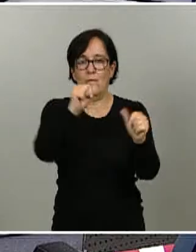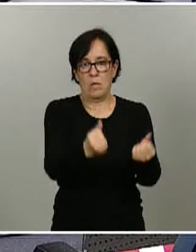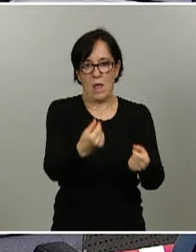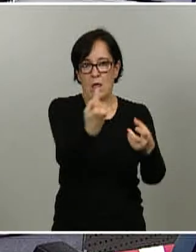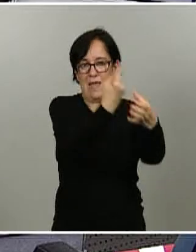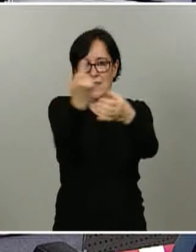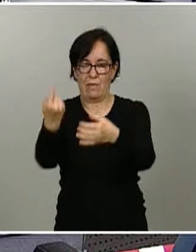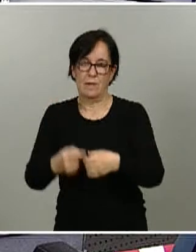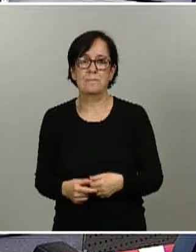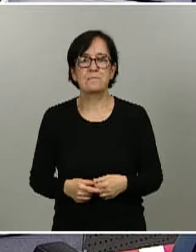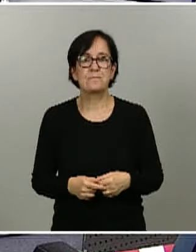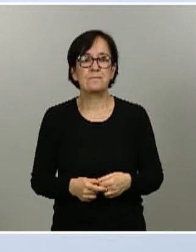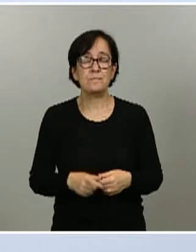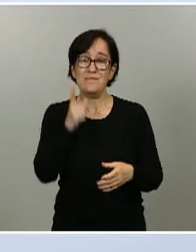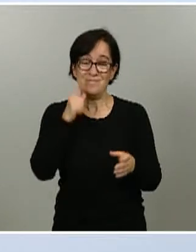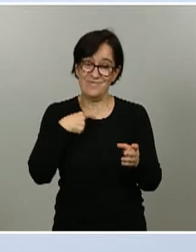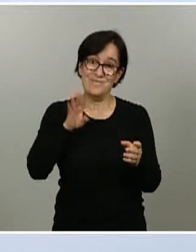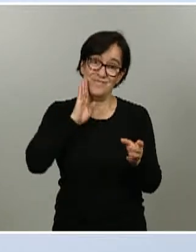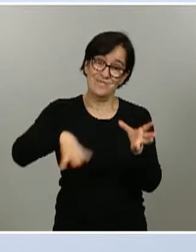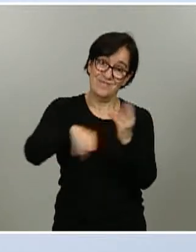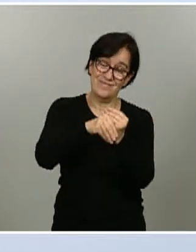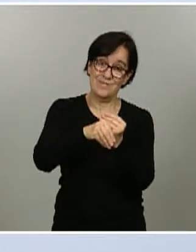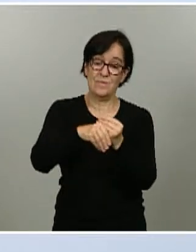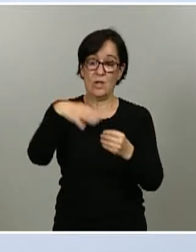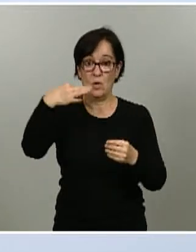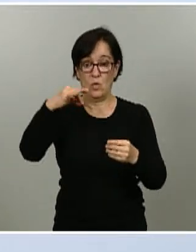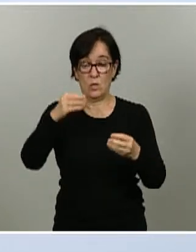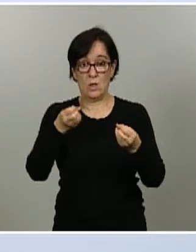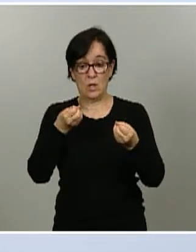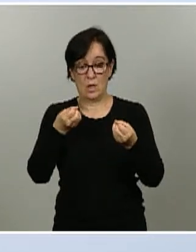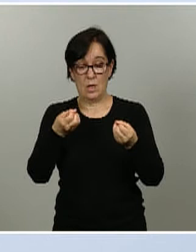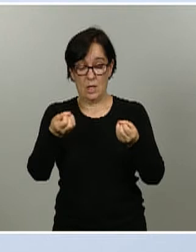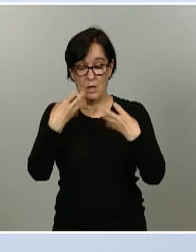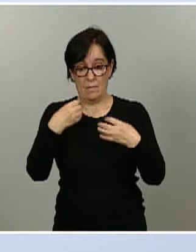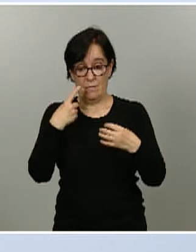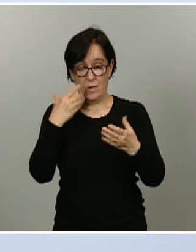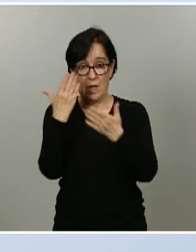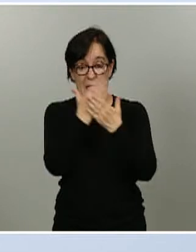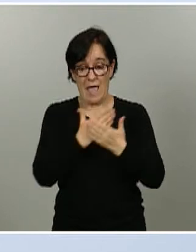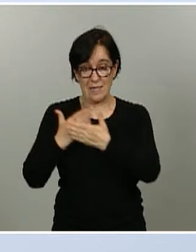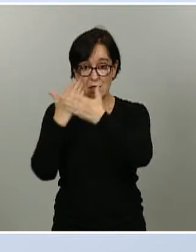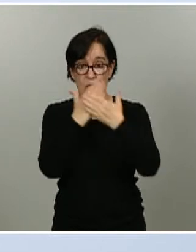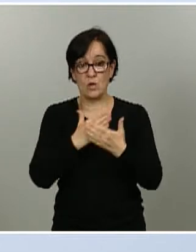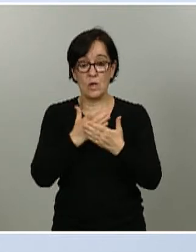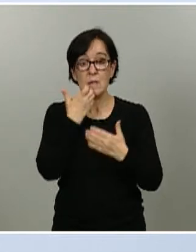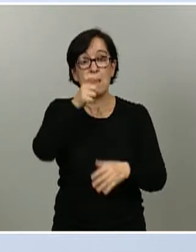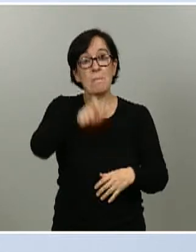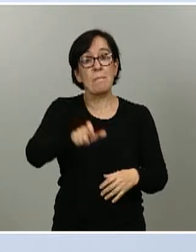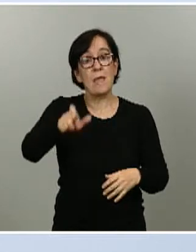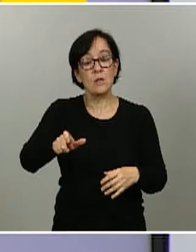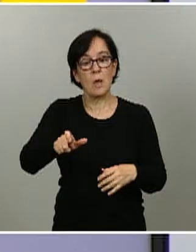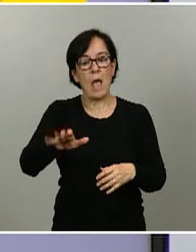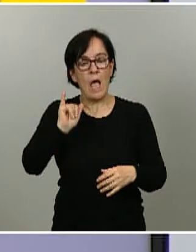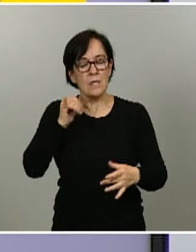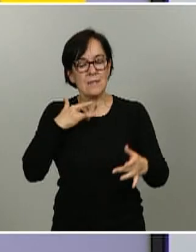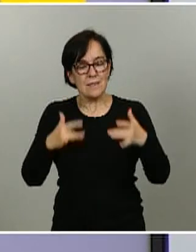Sí yo añadiría que la única información que tenemos en el estudio disponible es si las personas tenían síntomas en